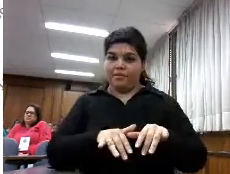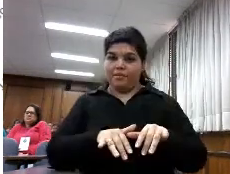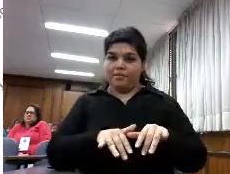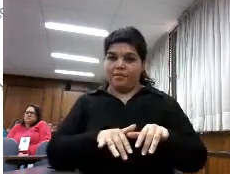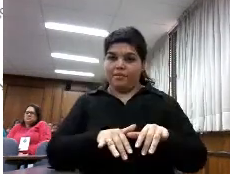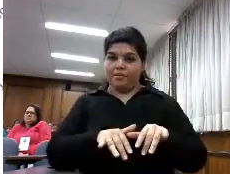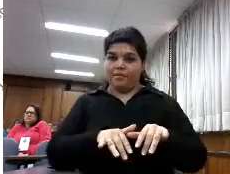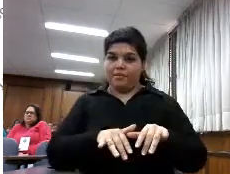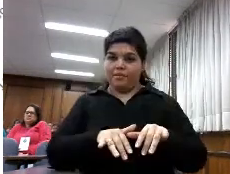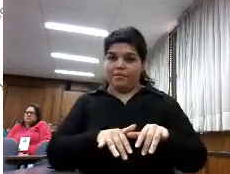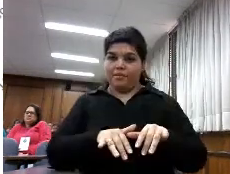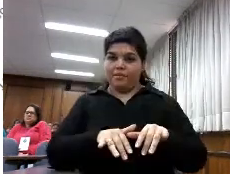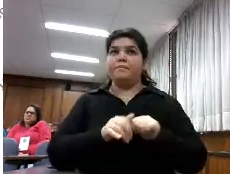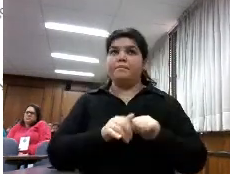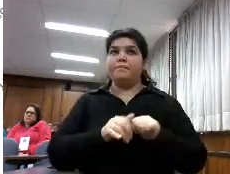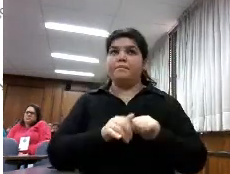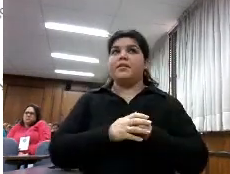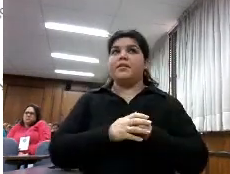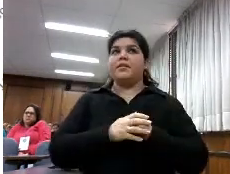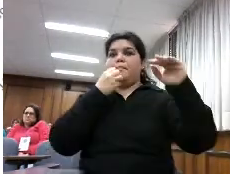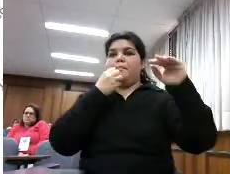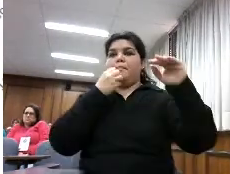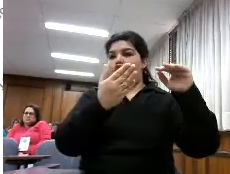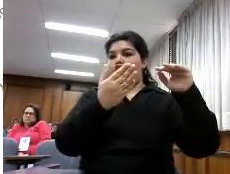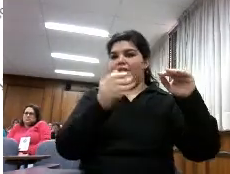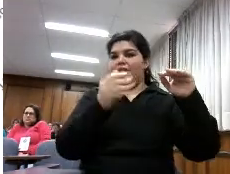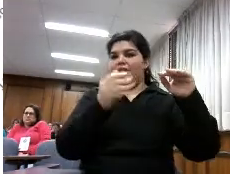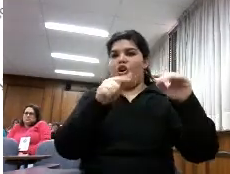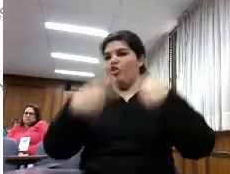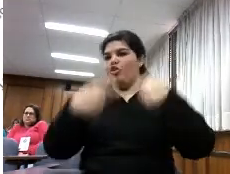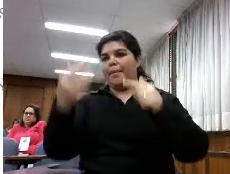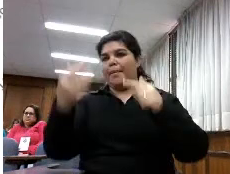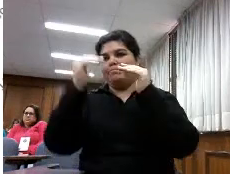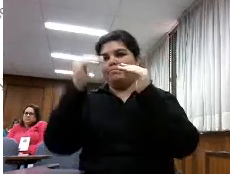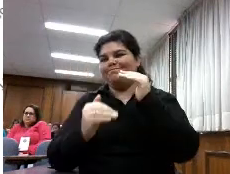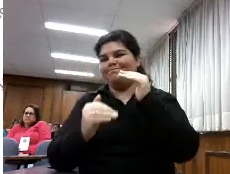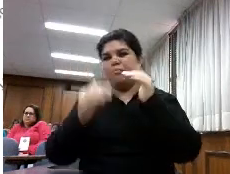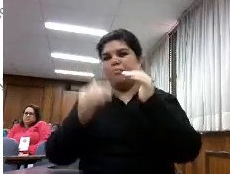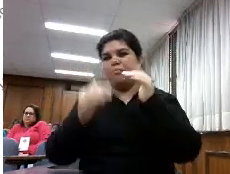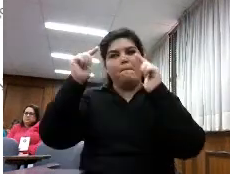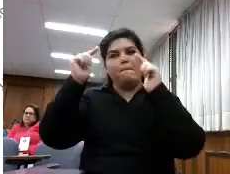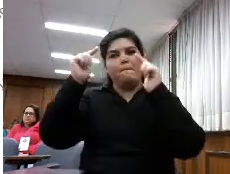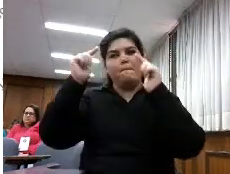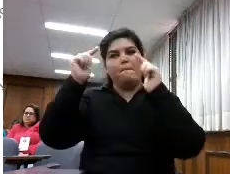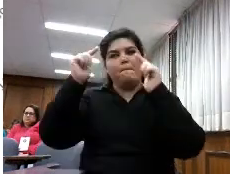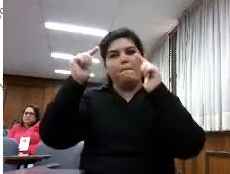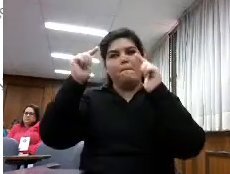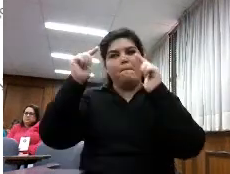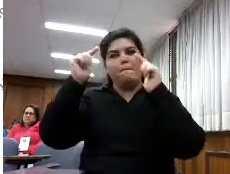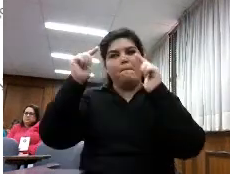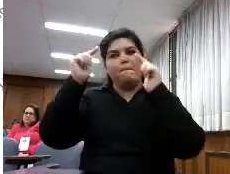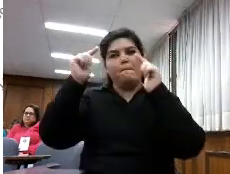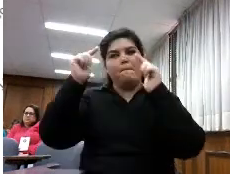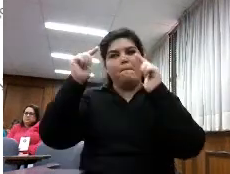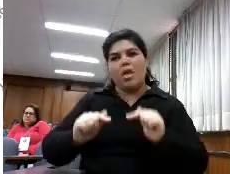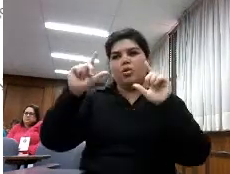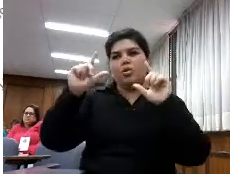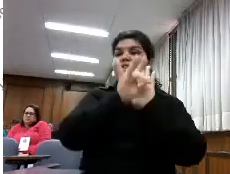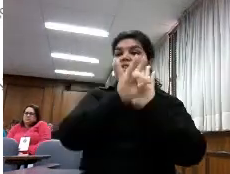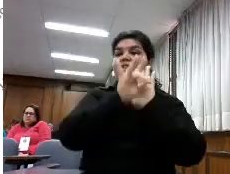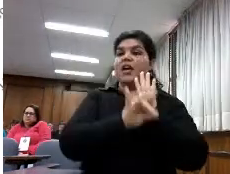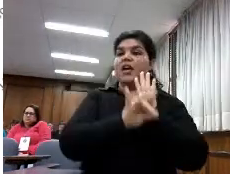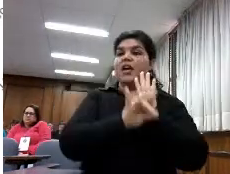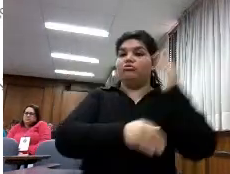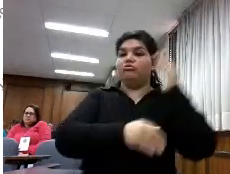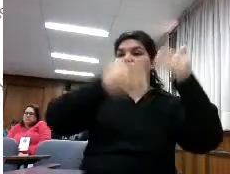mayor puntuación que el resto ¿vale? y esa plataforma según este cruce de datos la mejor sería